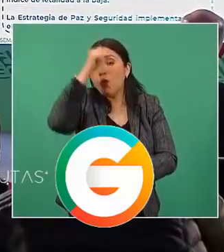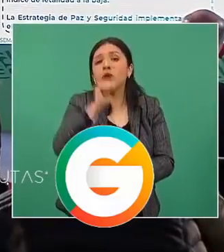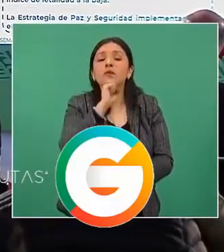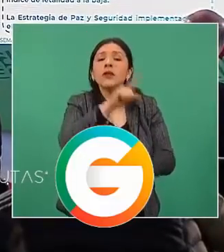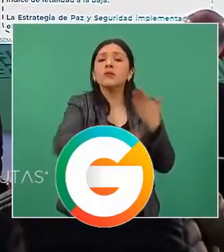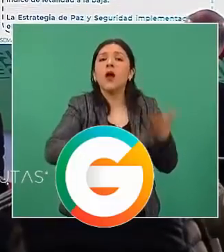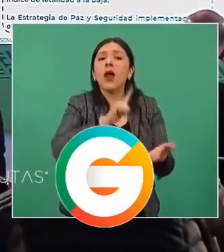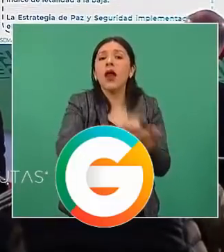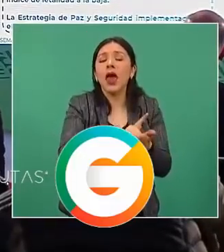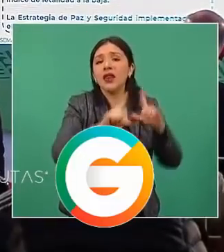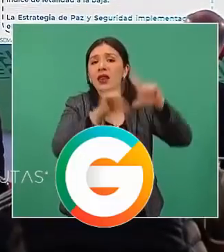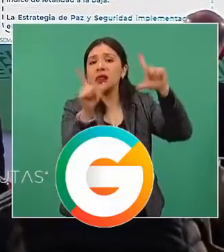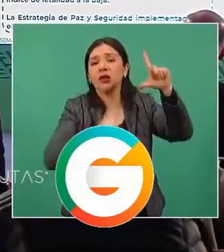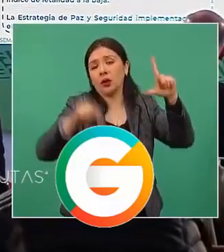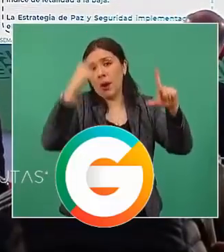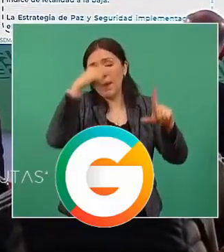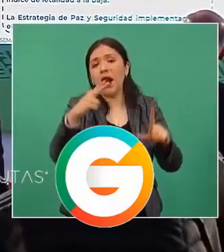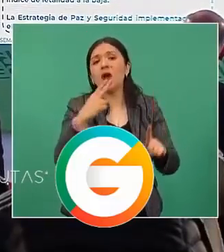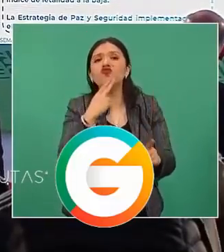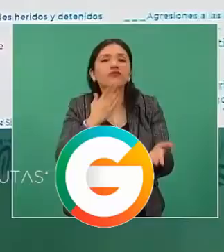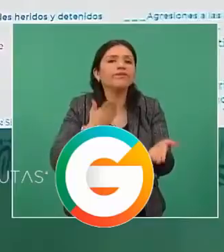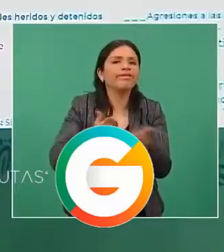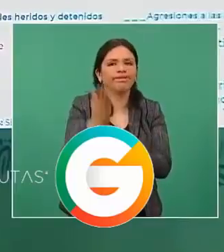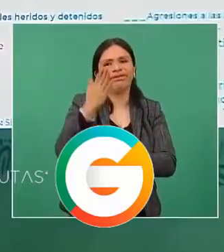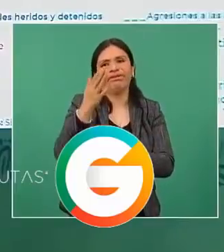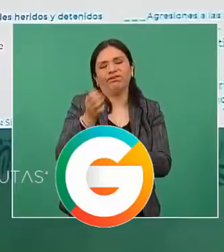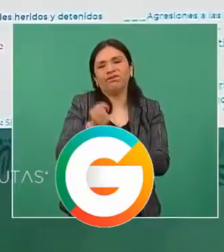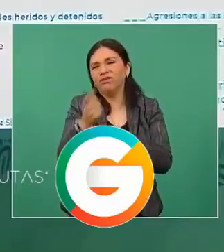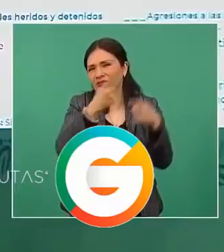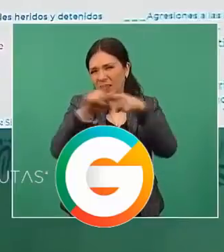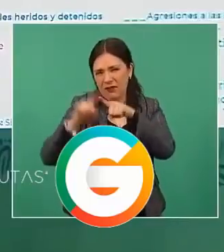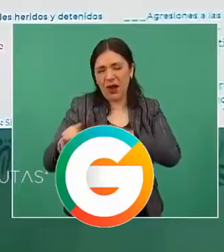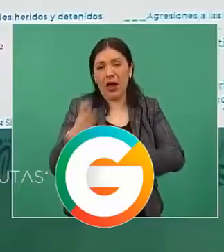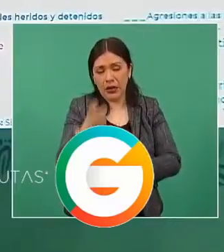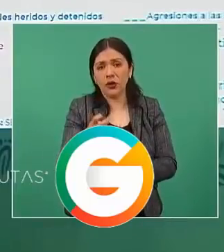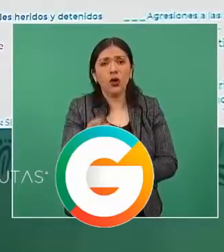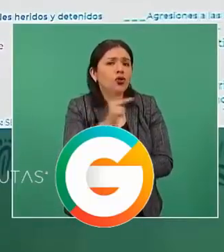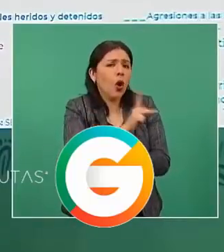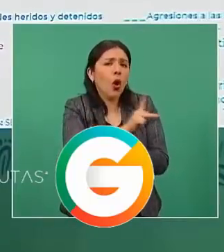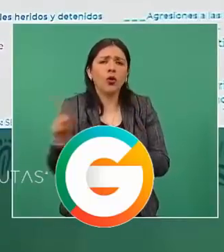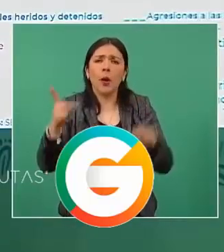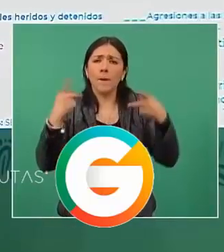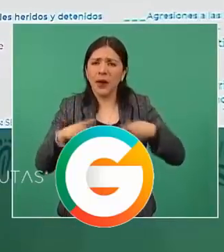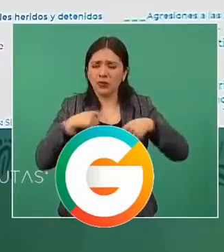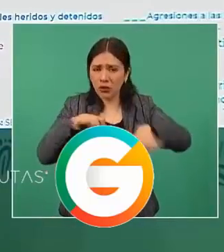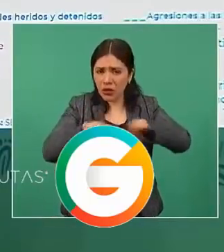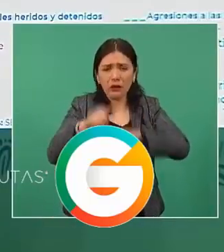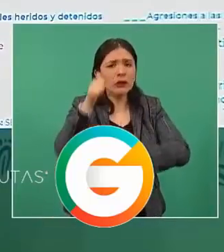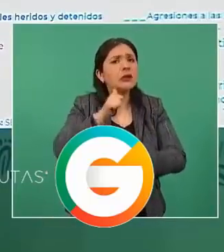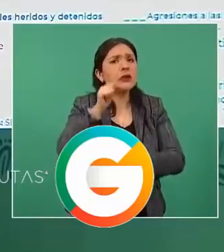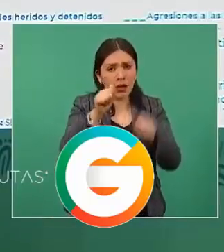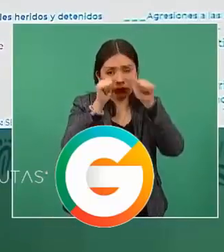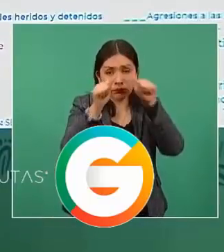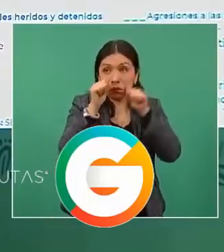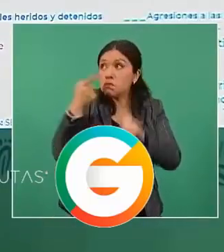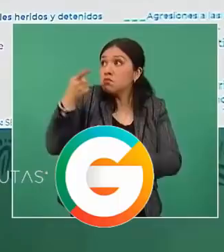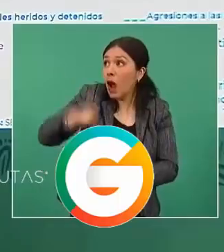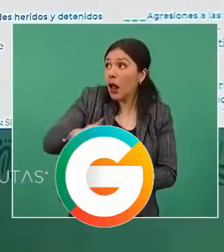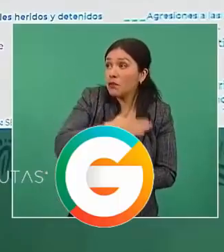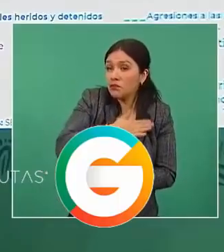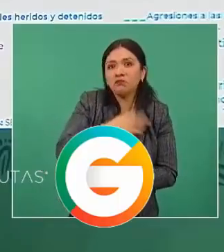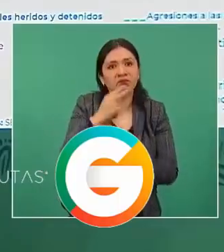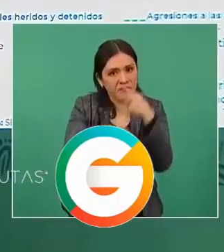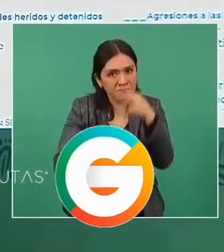Ley Nacional de Uso de la Fuerza. Y todo el personal ha ido atendiendo esas indicaciones y